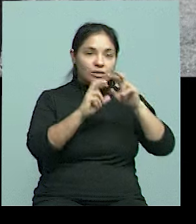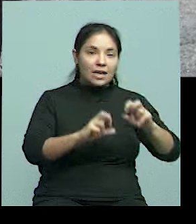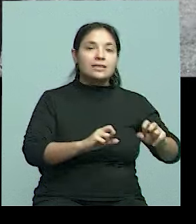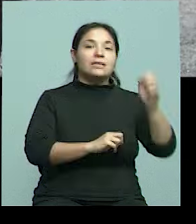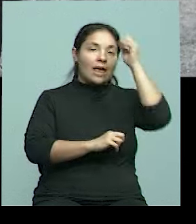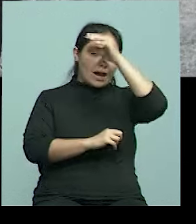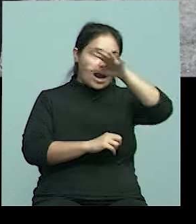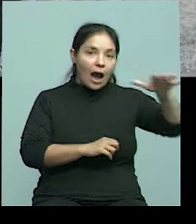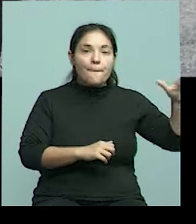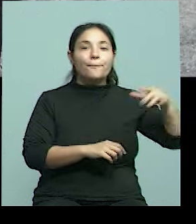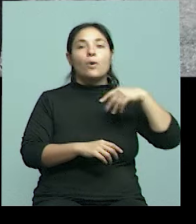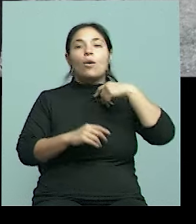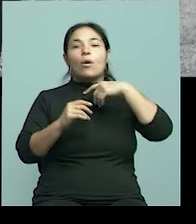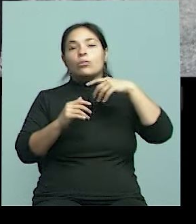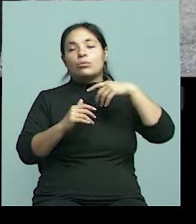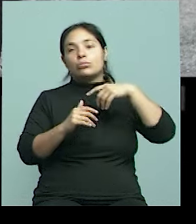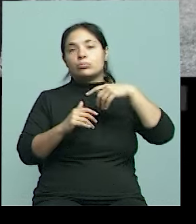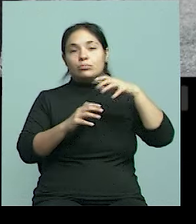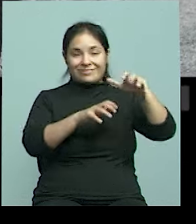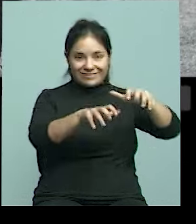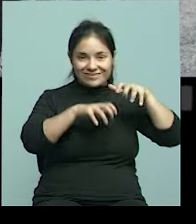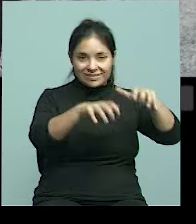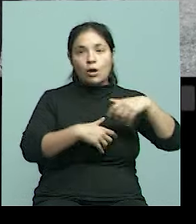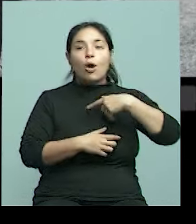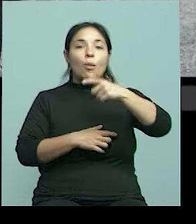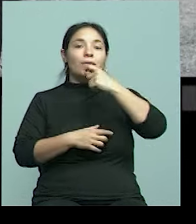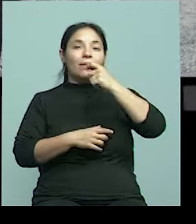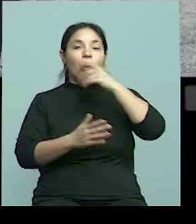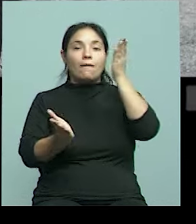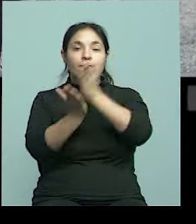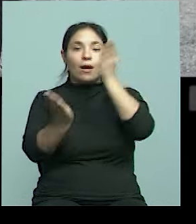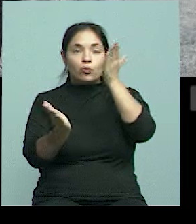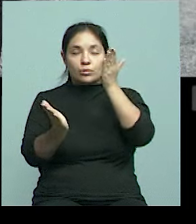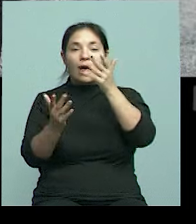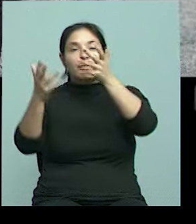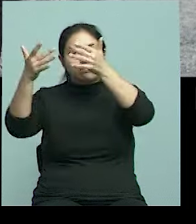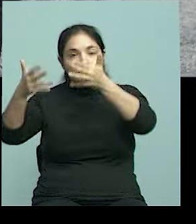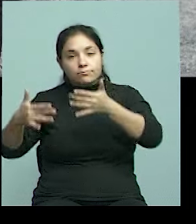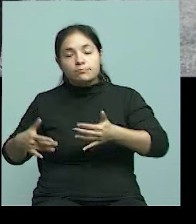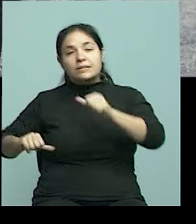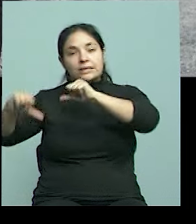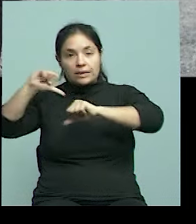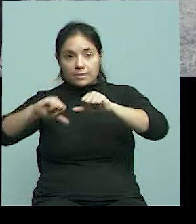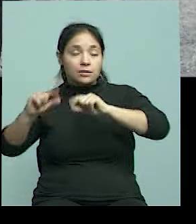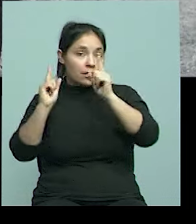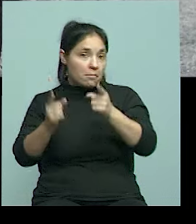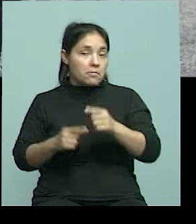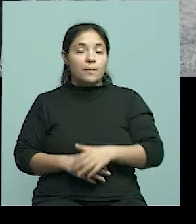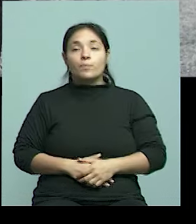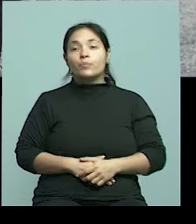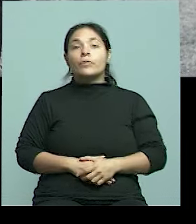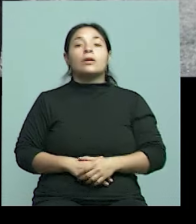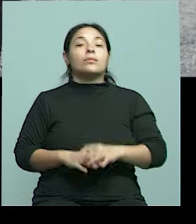de acá de la Facultad de Ciencias Exactas, porque podemos hacer estudios, por ejemplo, dentro de